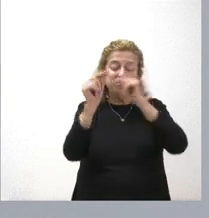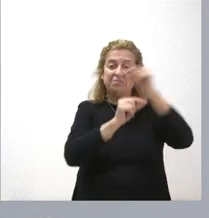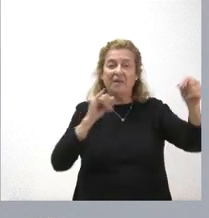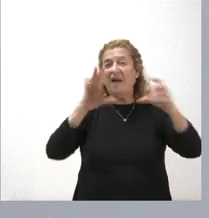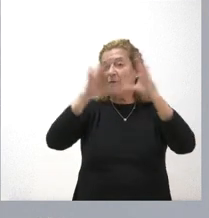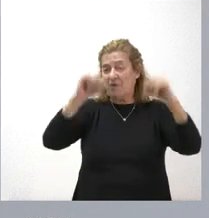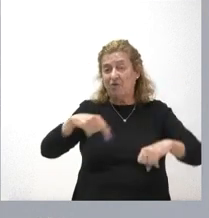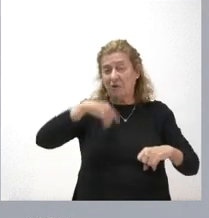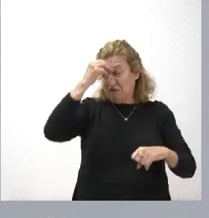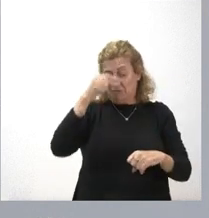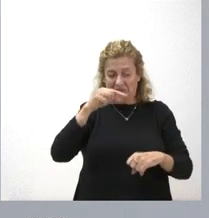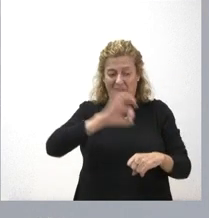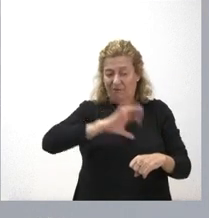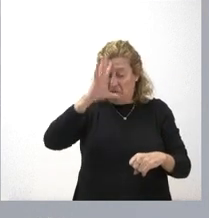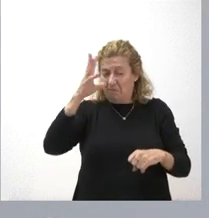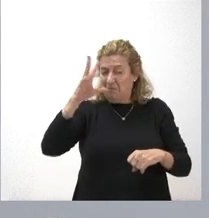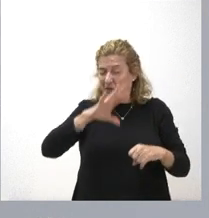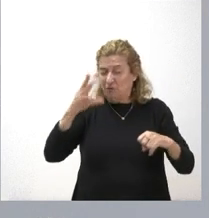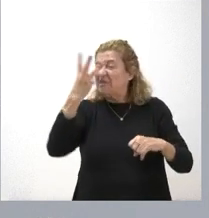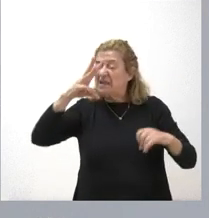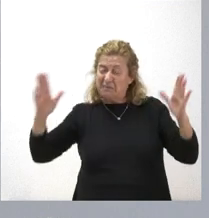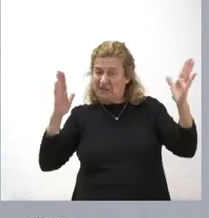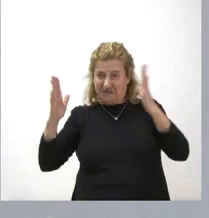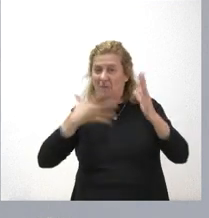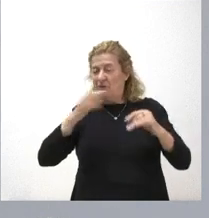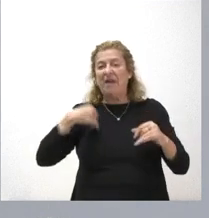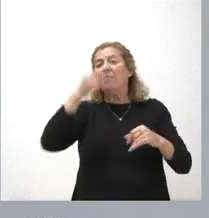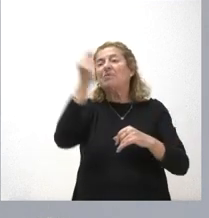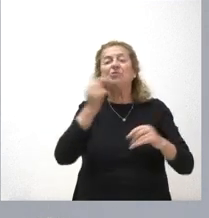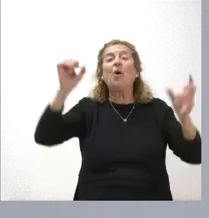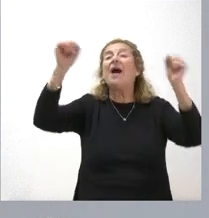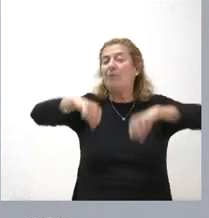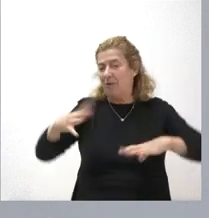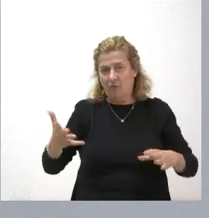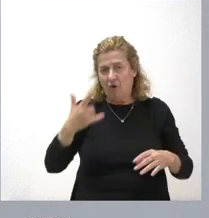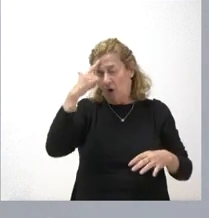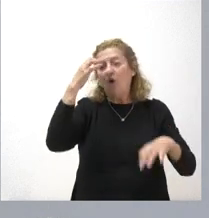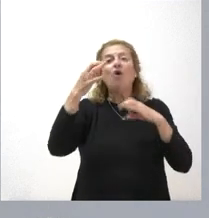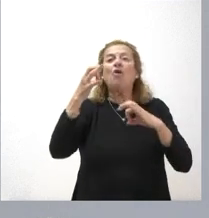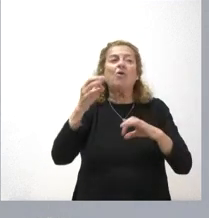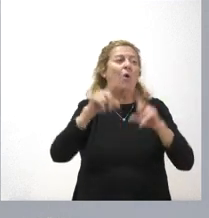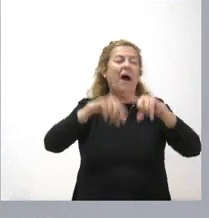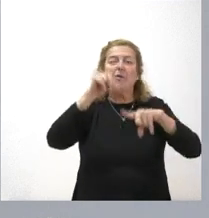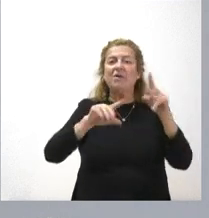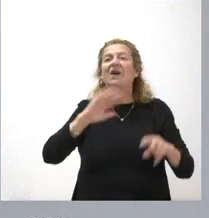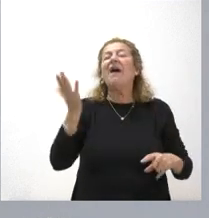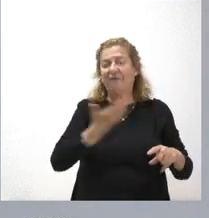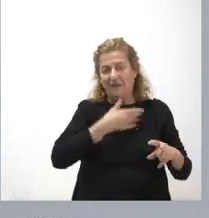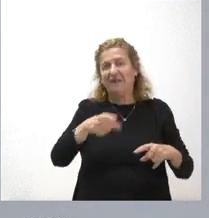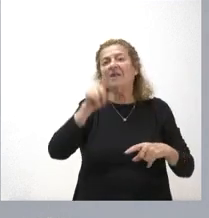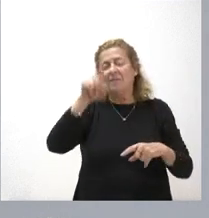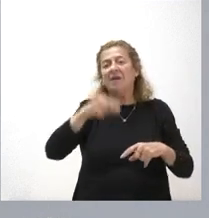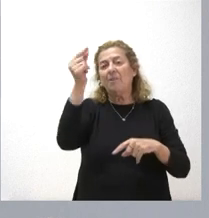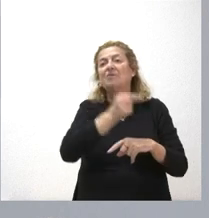trimestre pudiéramos tener el presupuesto aprobado lógicamente algunas de estas cuestiones pues vienen afectando también al